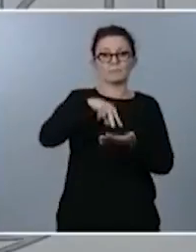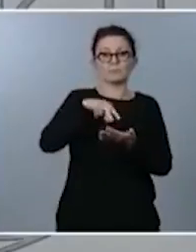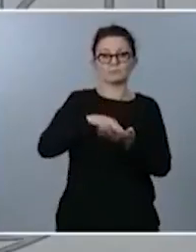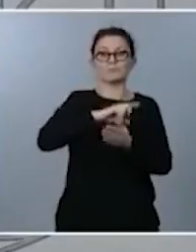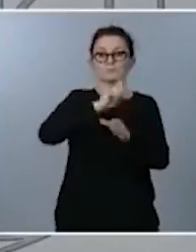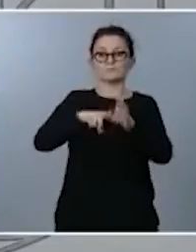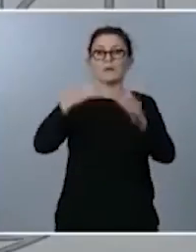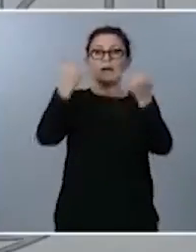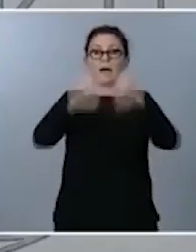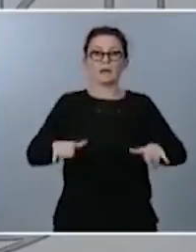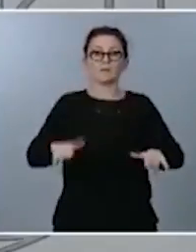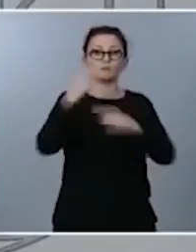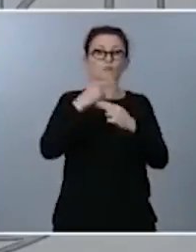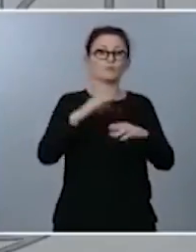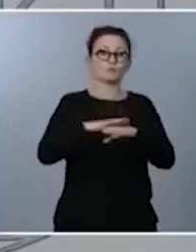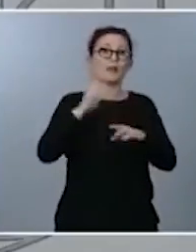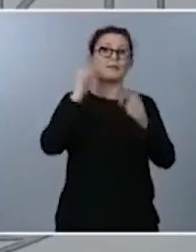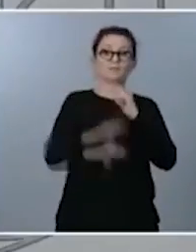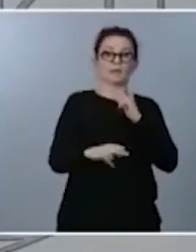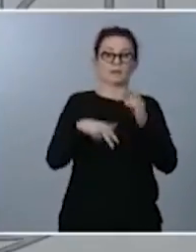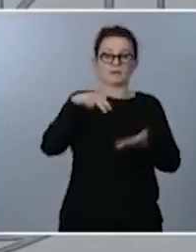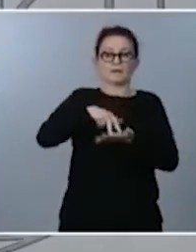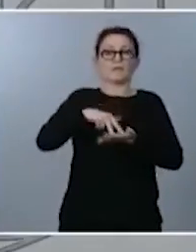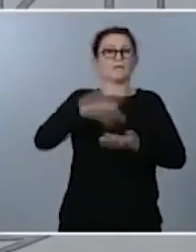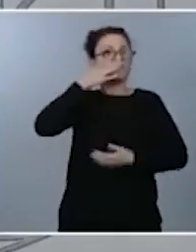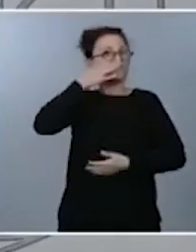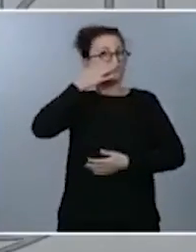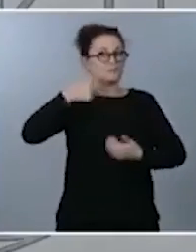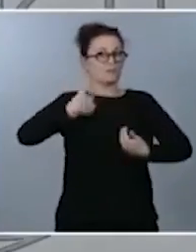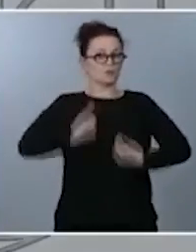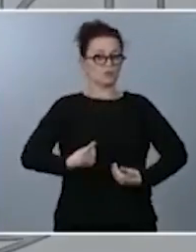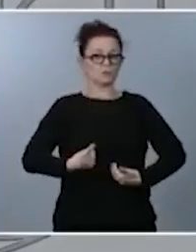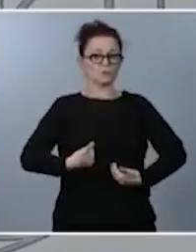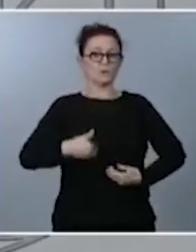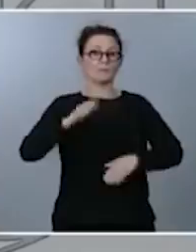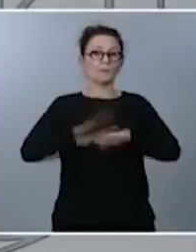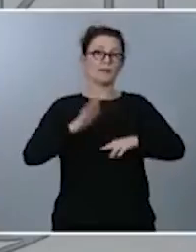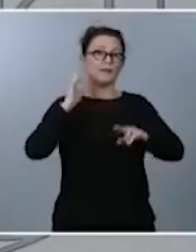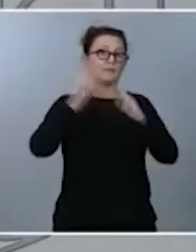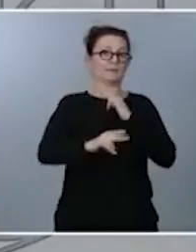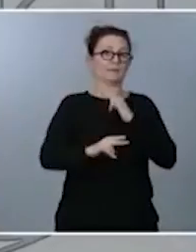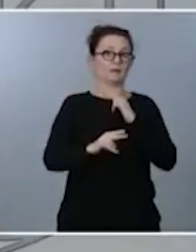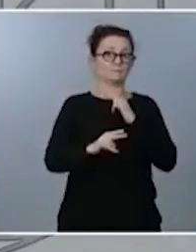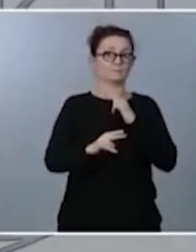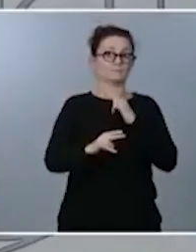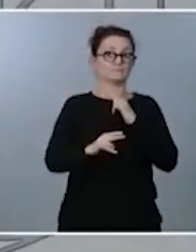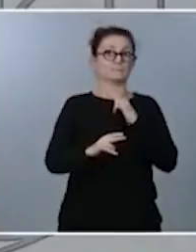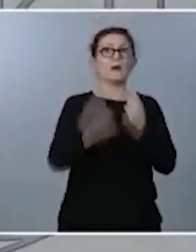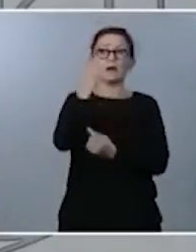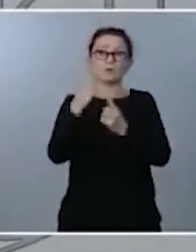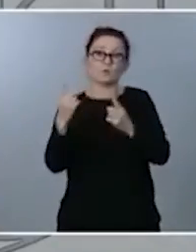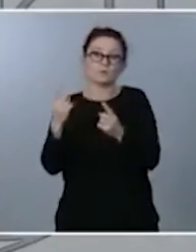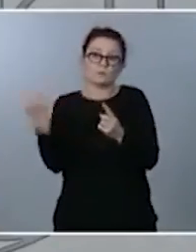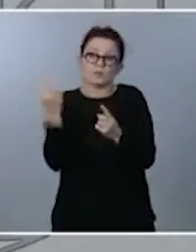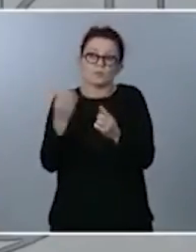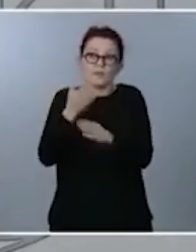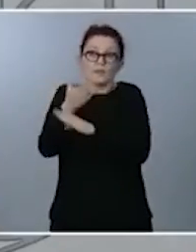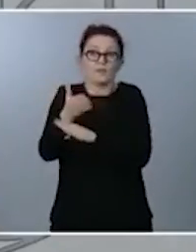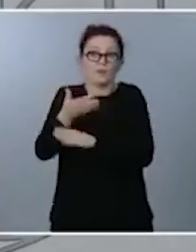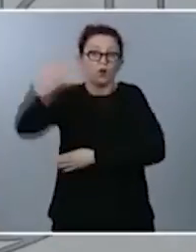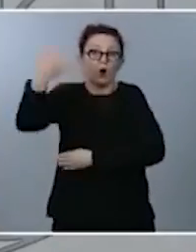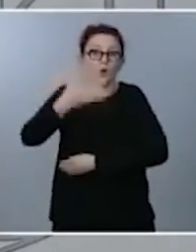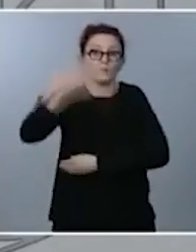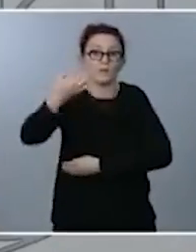presencia física en la medida de lo posible no probablemente en las partes que son más cruciales sino en otras y por tanto